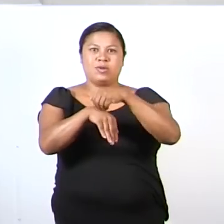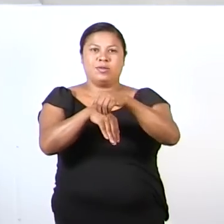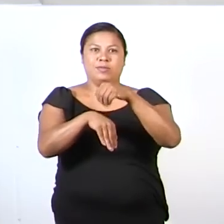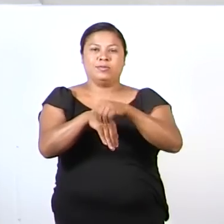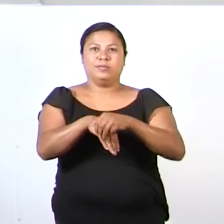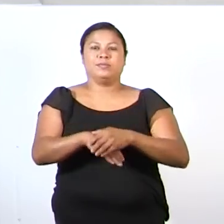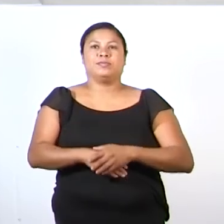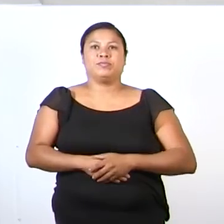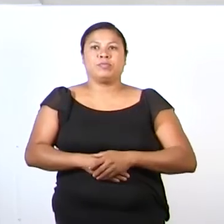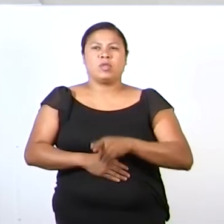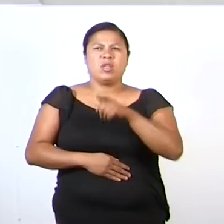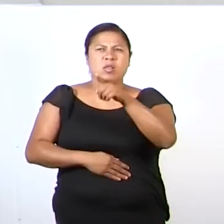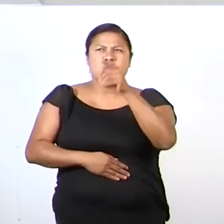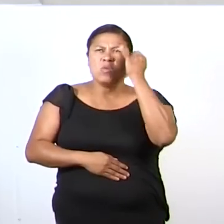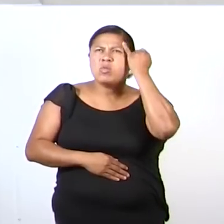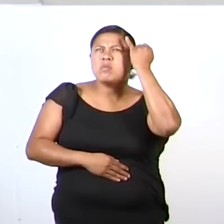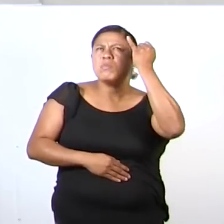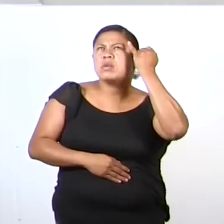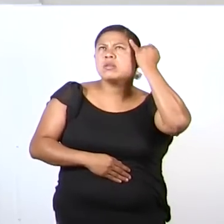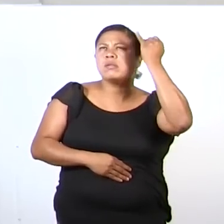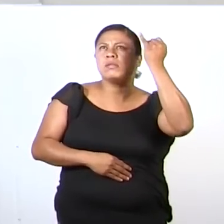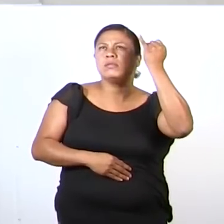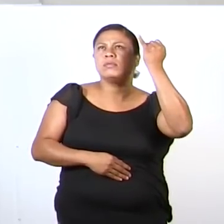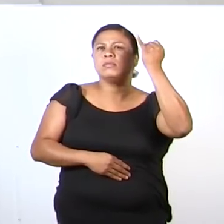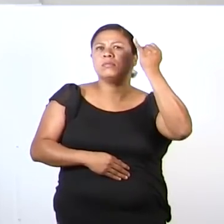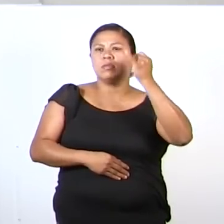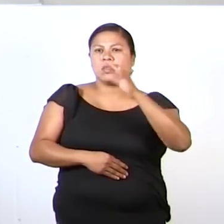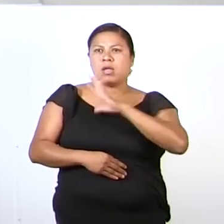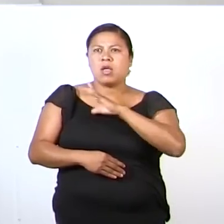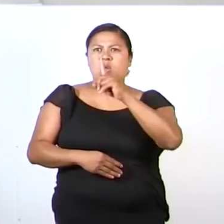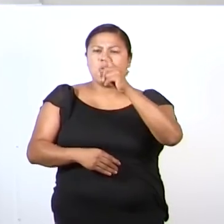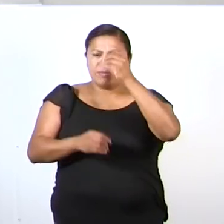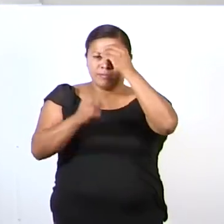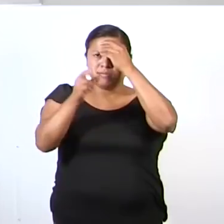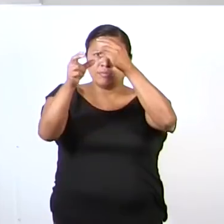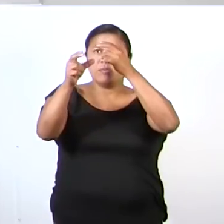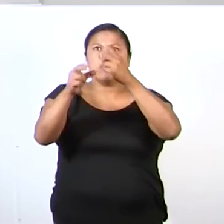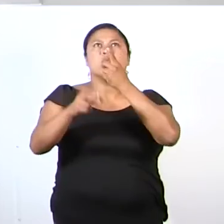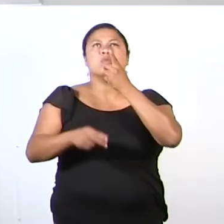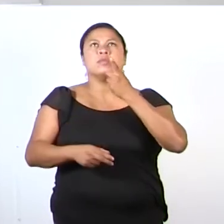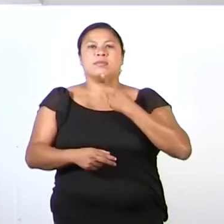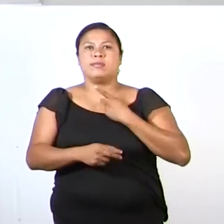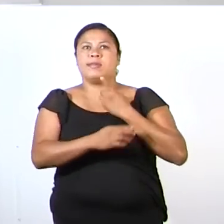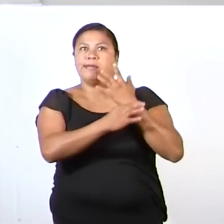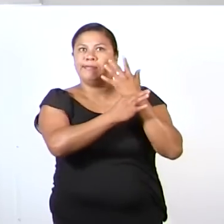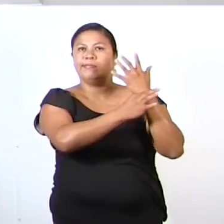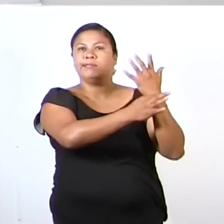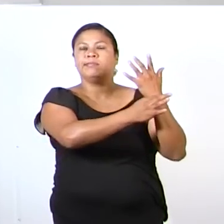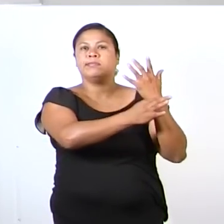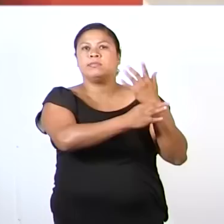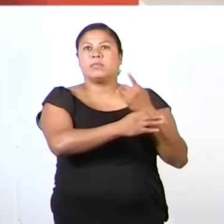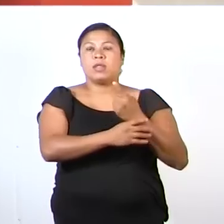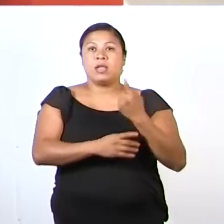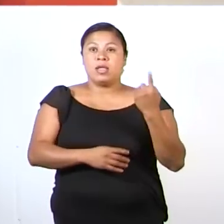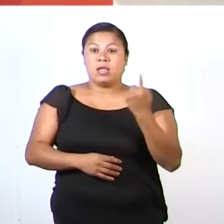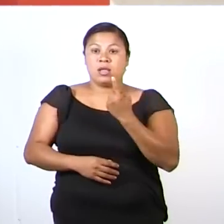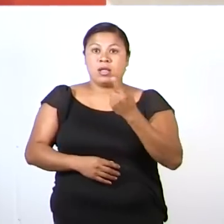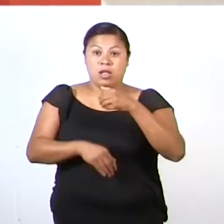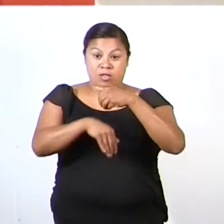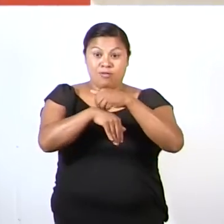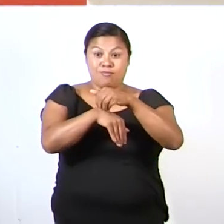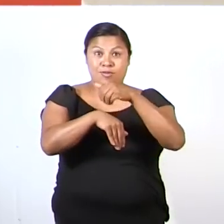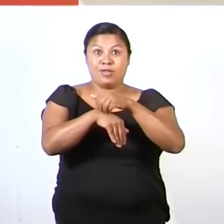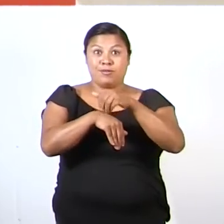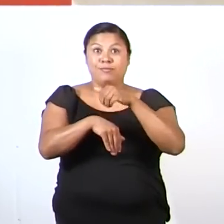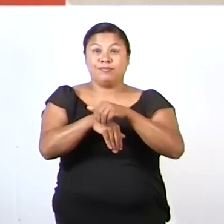¿Te imaginas? Hay un filósofo nos decía que el número